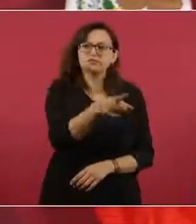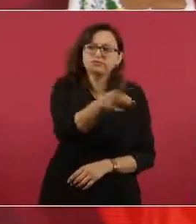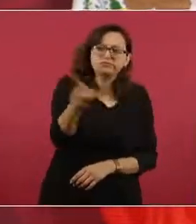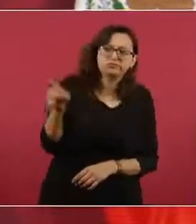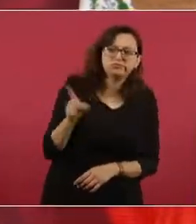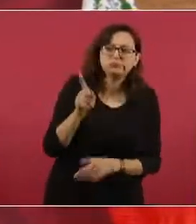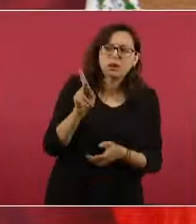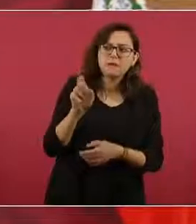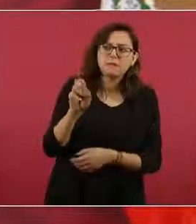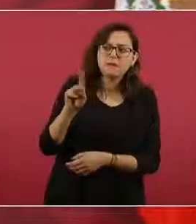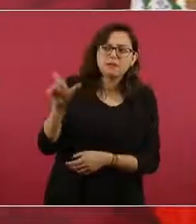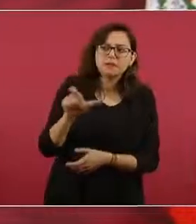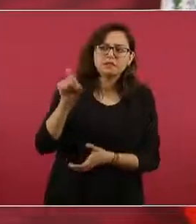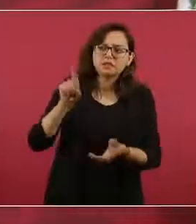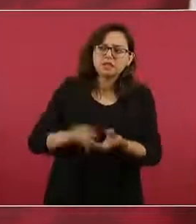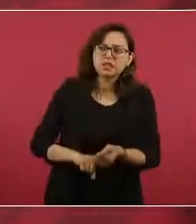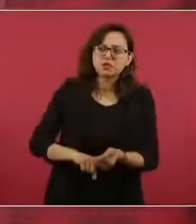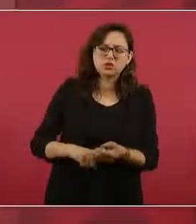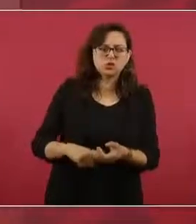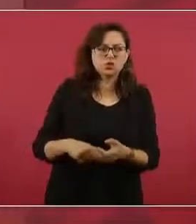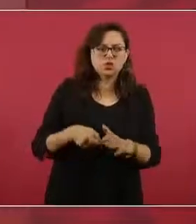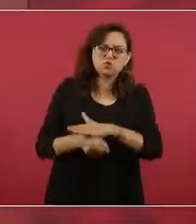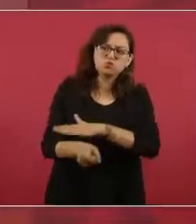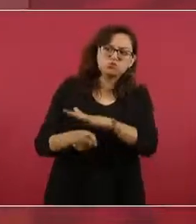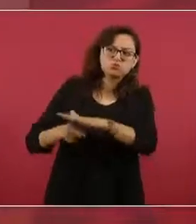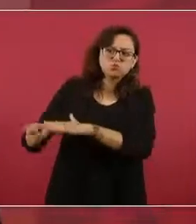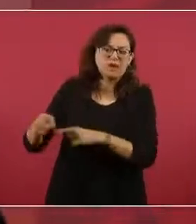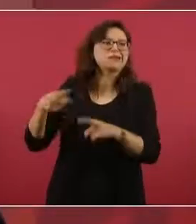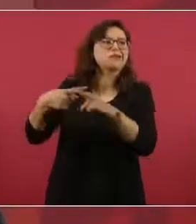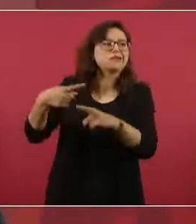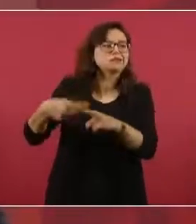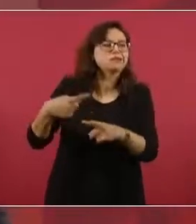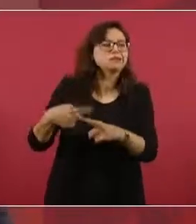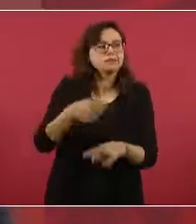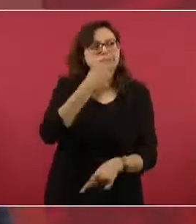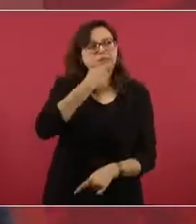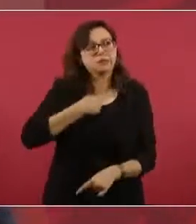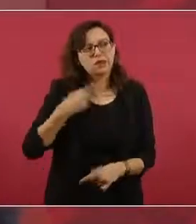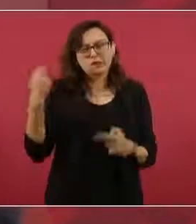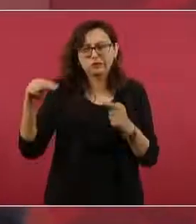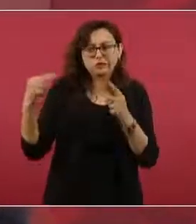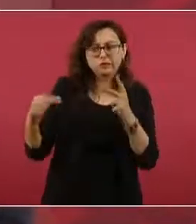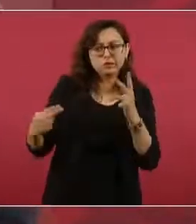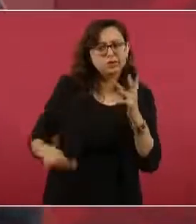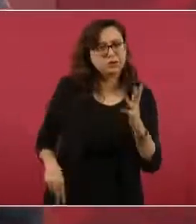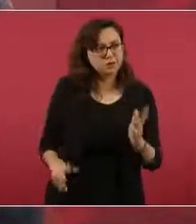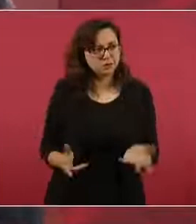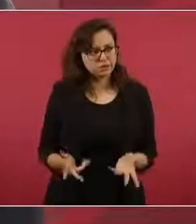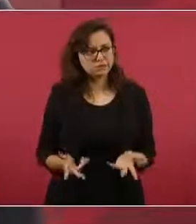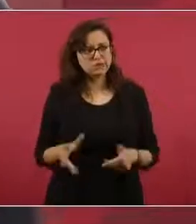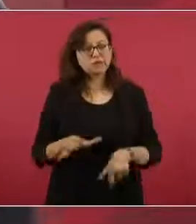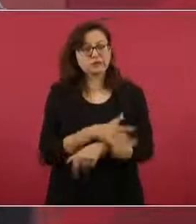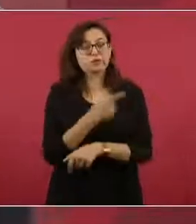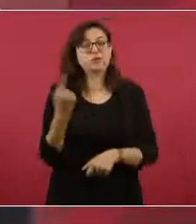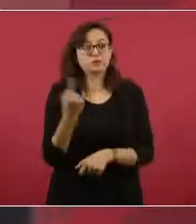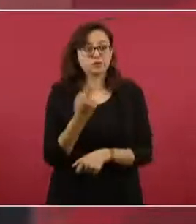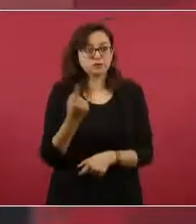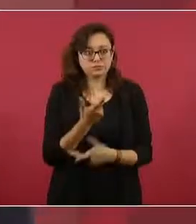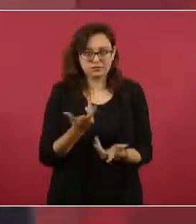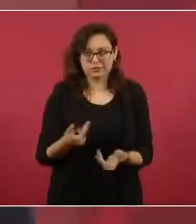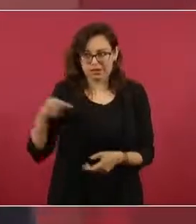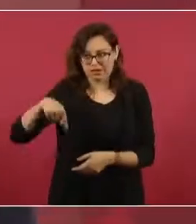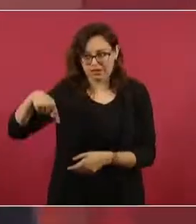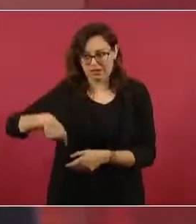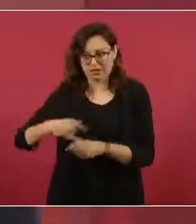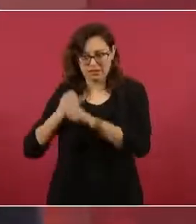quiénes se habían beneficiado con los sobornos, porque era parte de la investigación